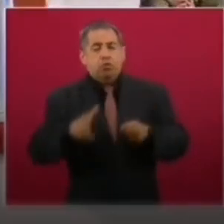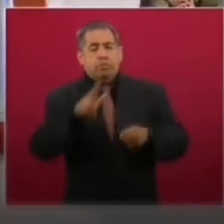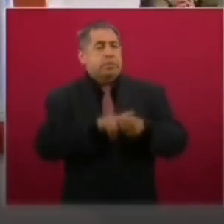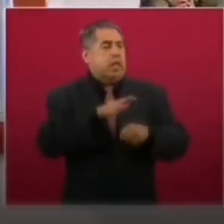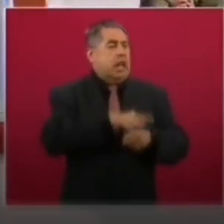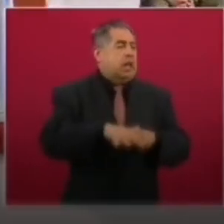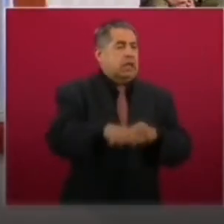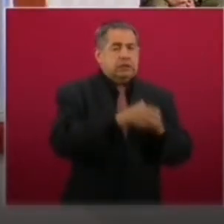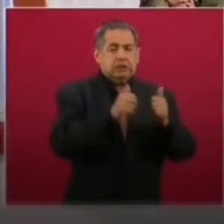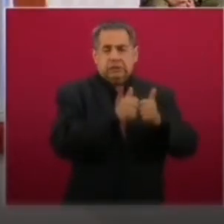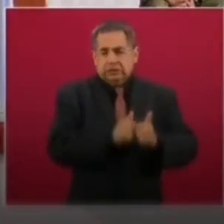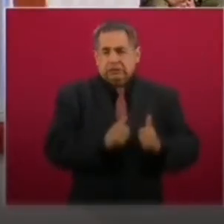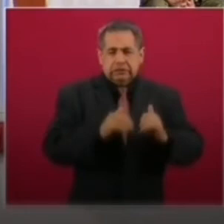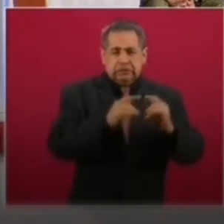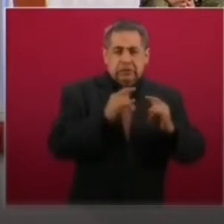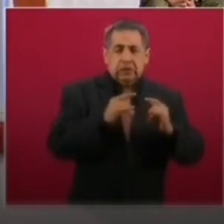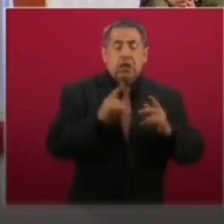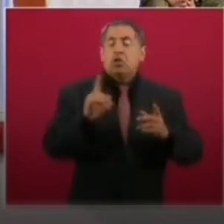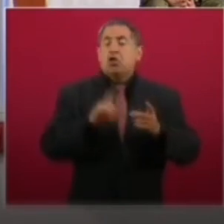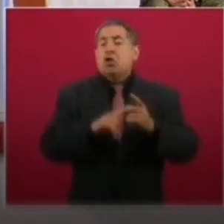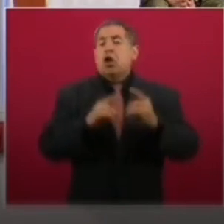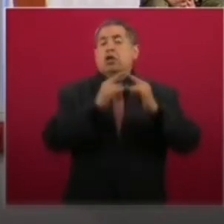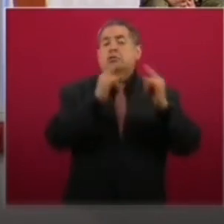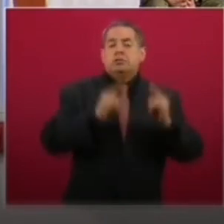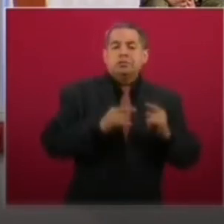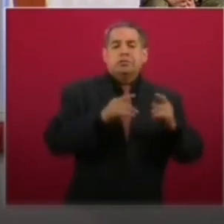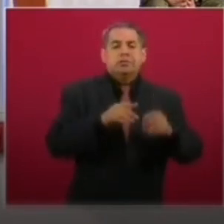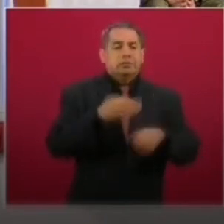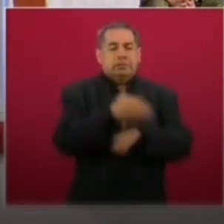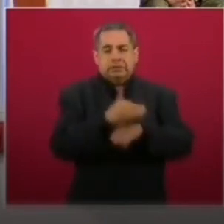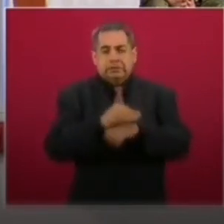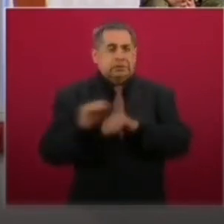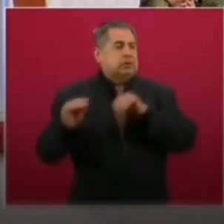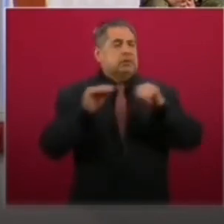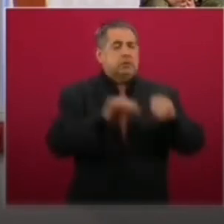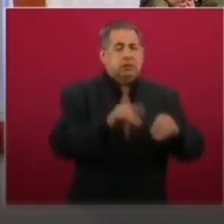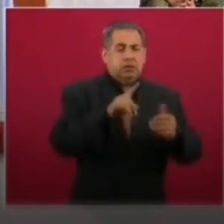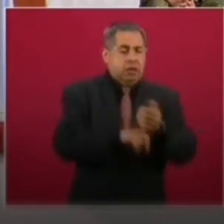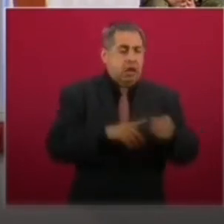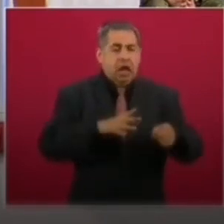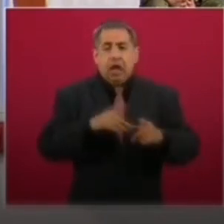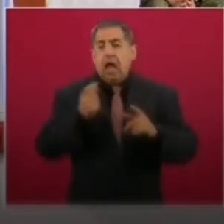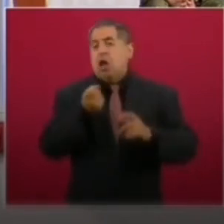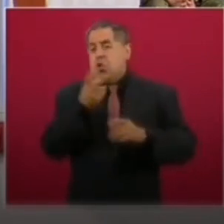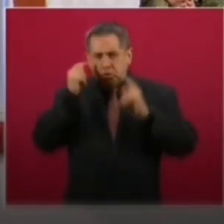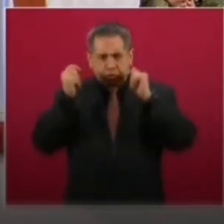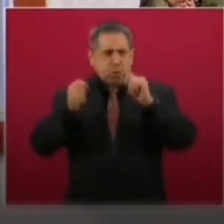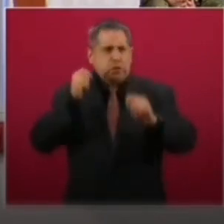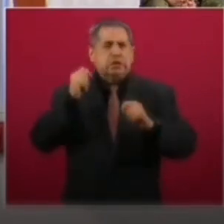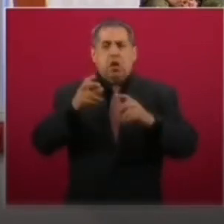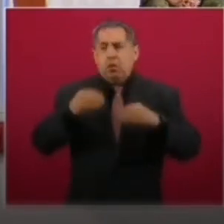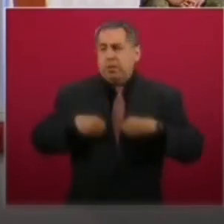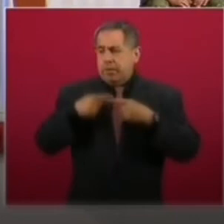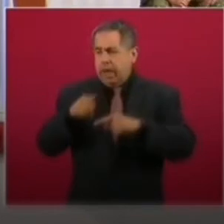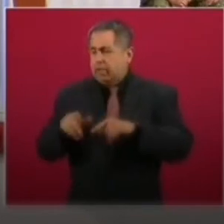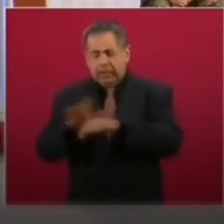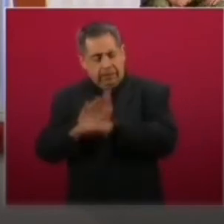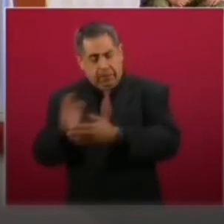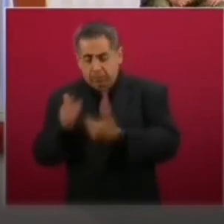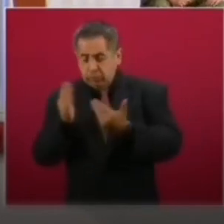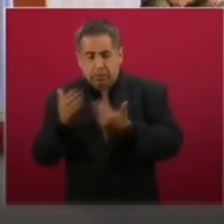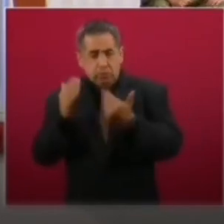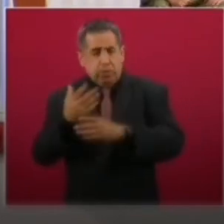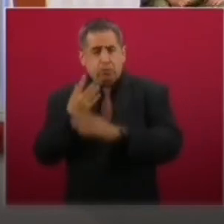entre los que tenemos… más bien a los refugios temporales, perdón, entre los que incluimos turistas y ciudadanos de estos municipios.